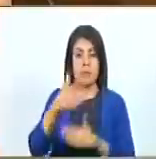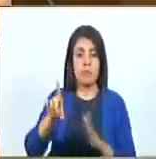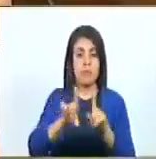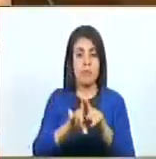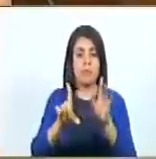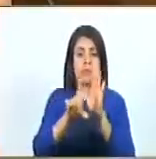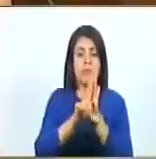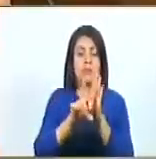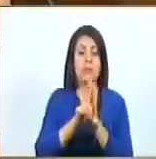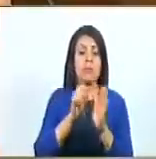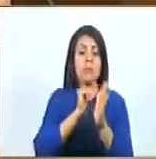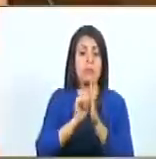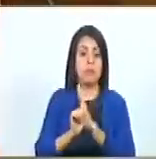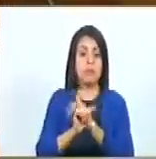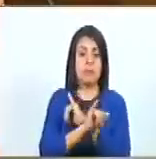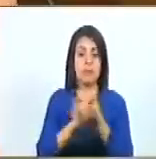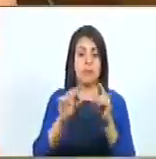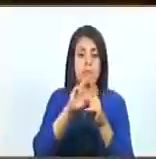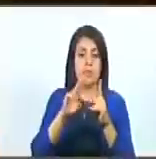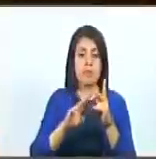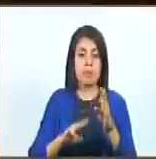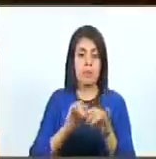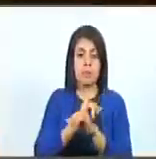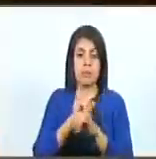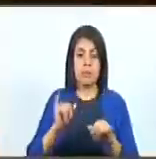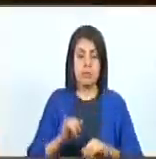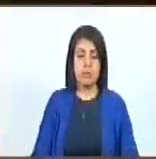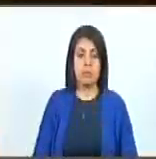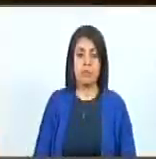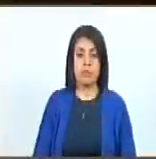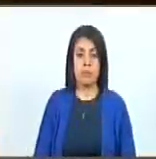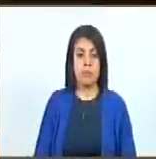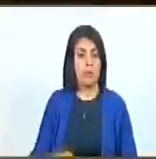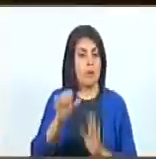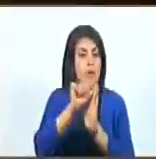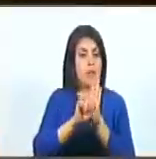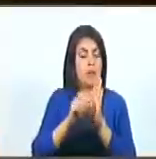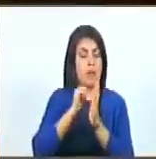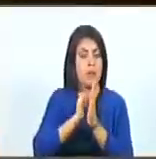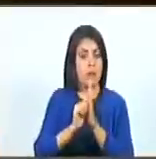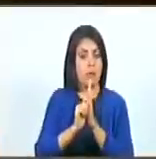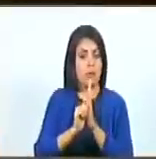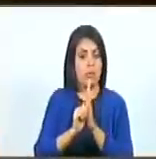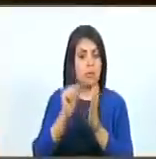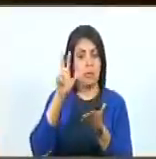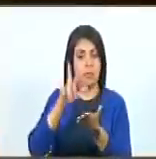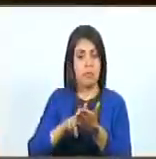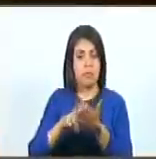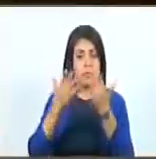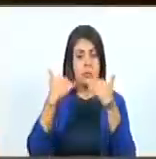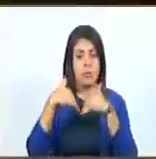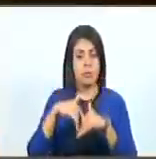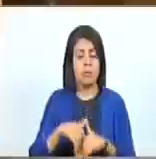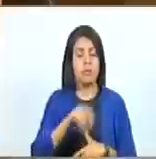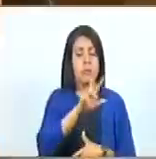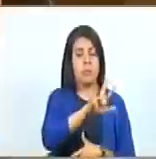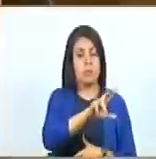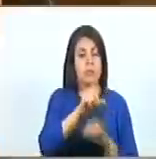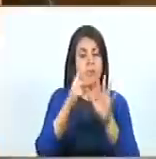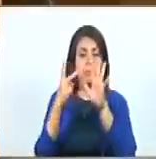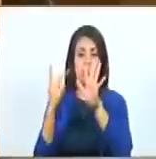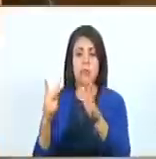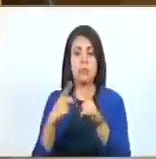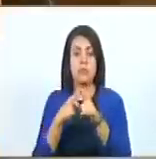leyes que regulan la materia. Esto es 21 por ciento. En consideración al artículo. Aprobado. Siguiente. Trigésimo